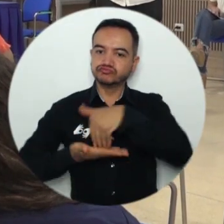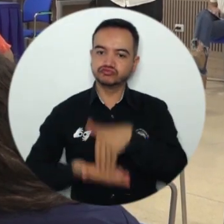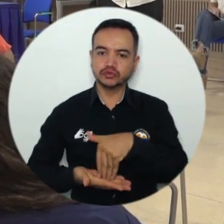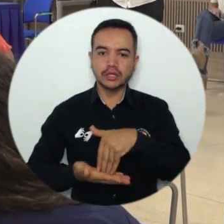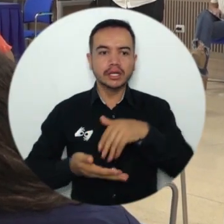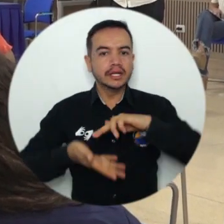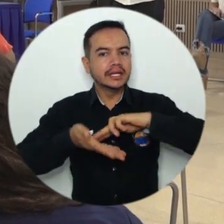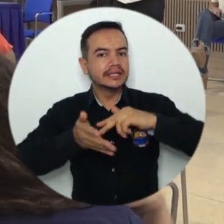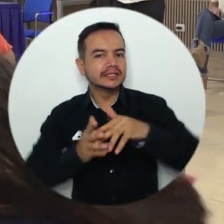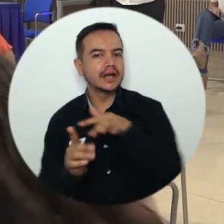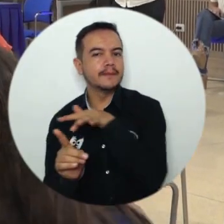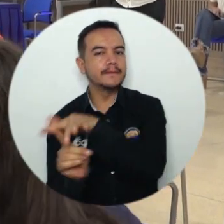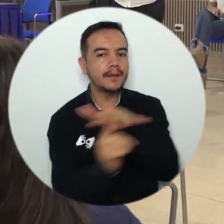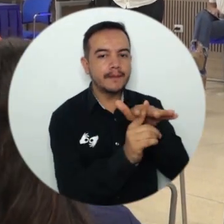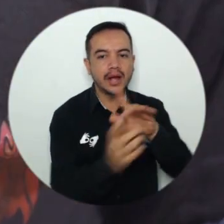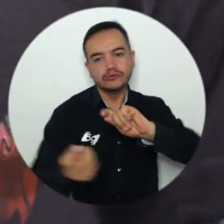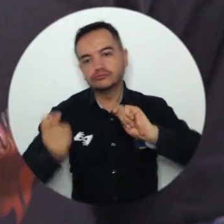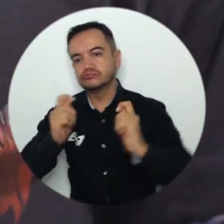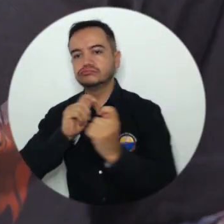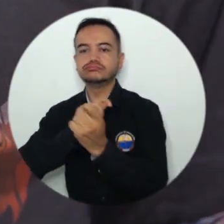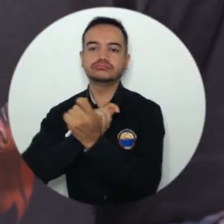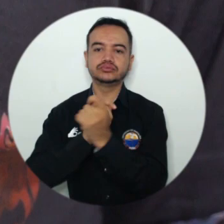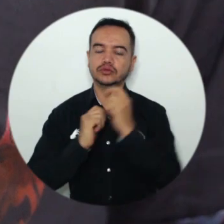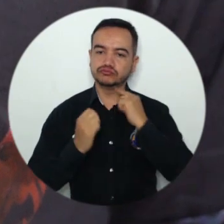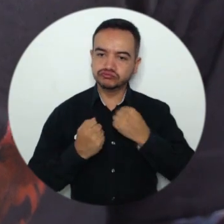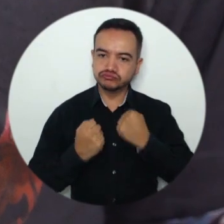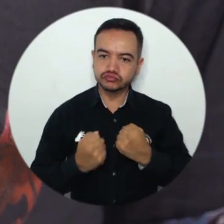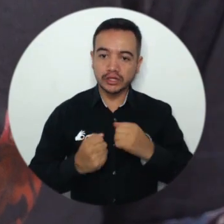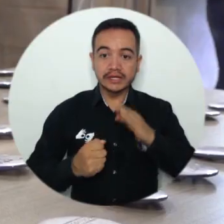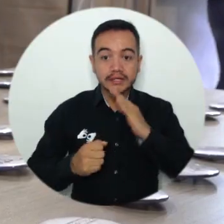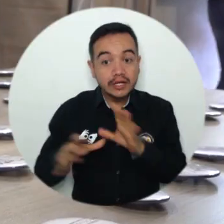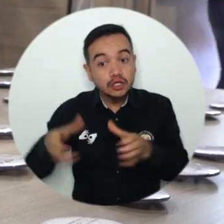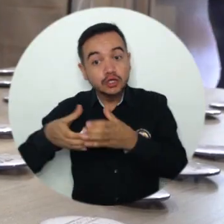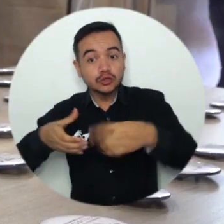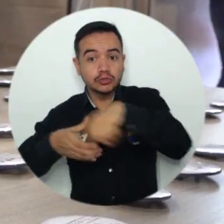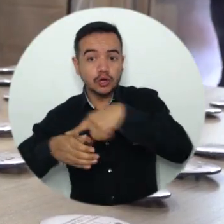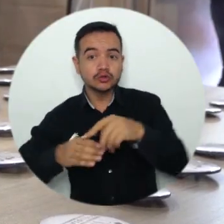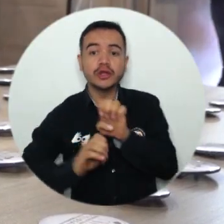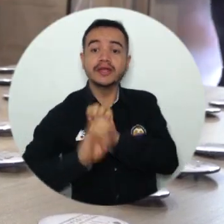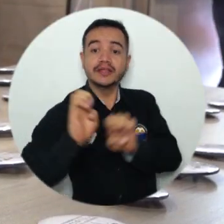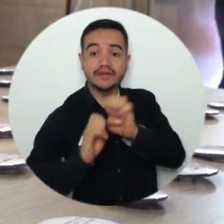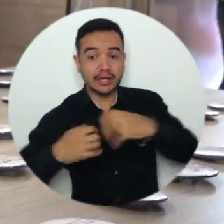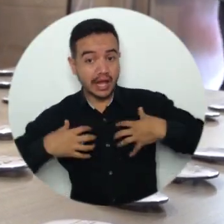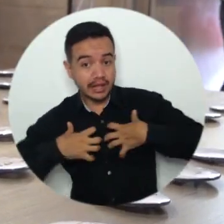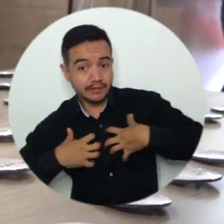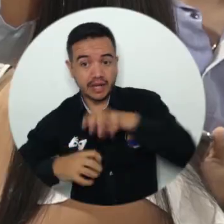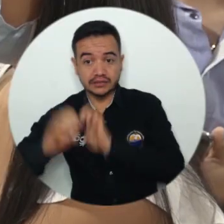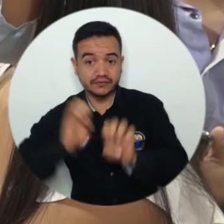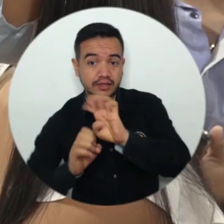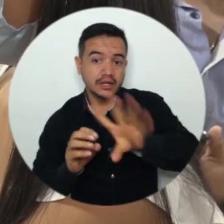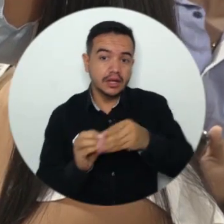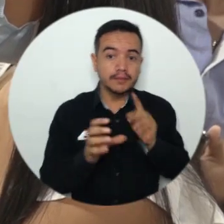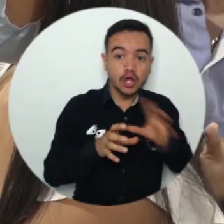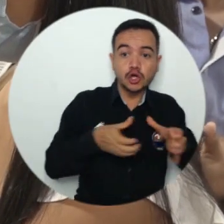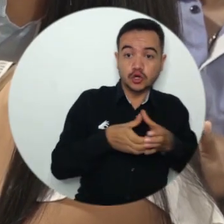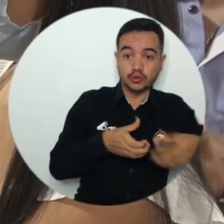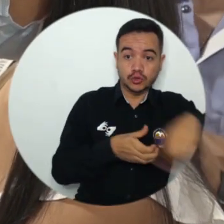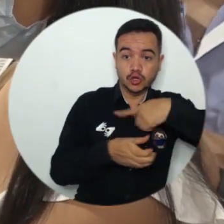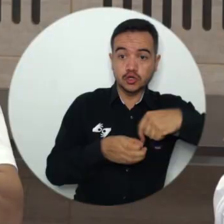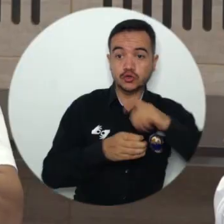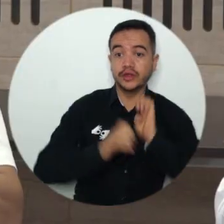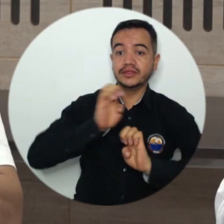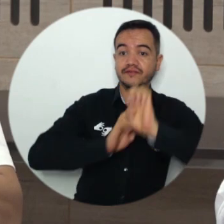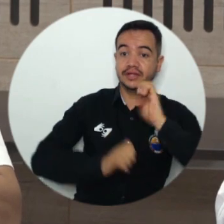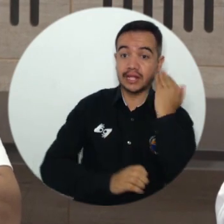transformación positiva en el territorio desde los diferentes ámbitos, desde quienes defienden los derechos de los animales, desde quienes reivindican el papel de la mujer en la